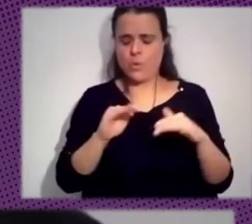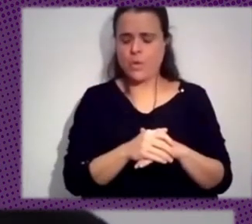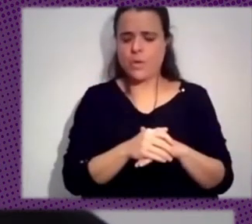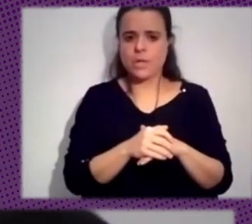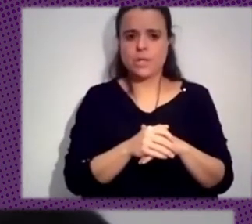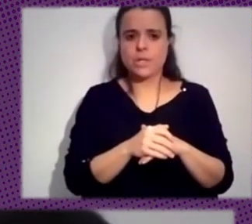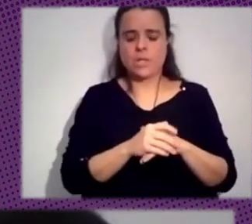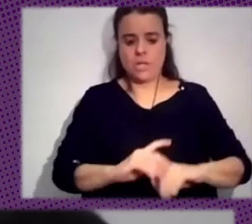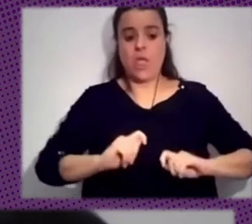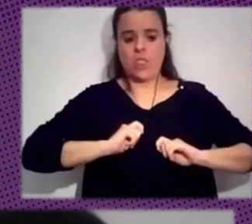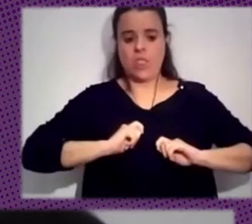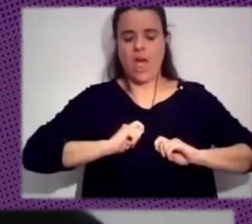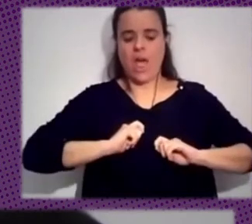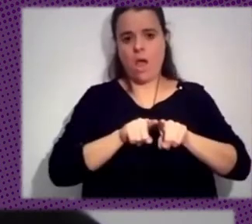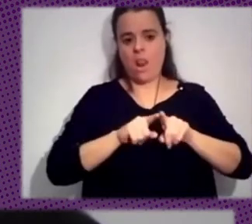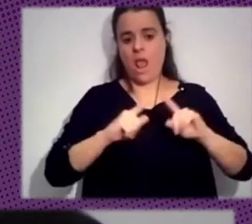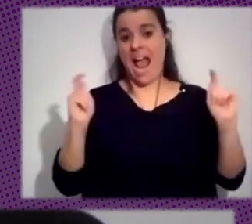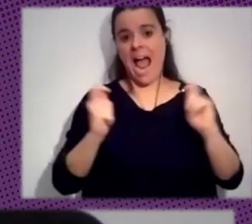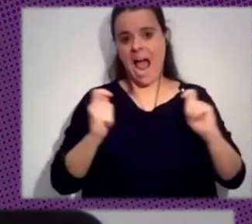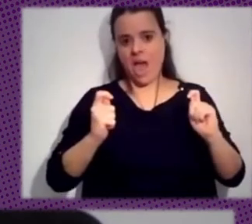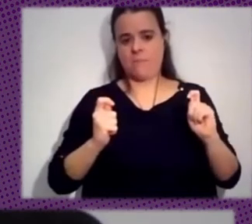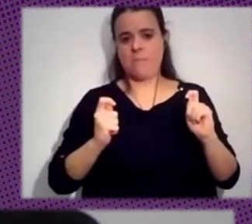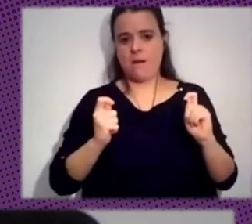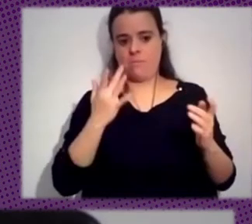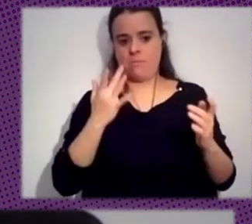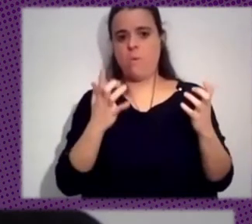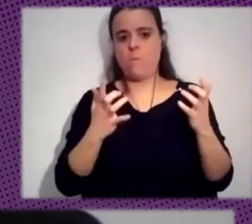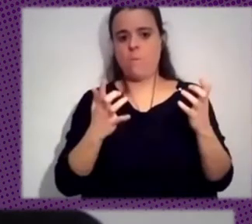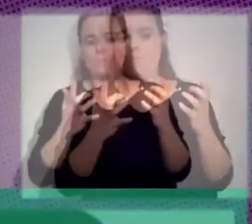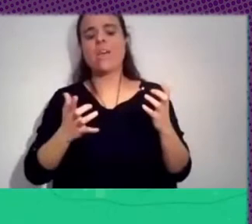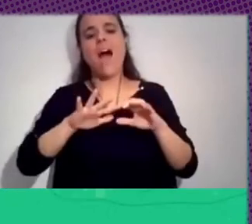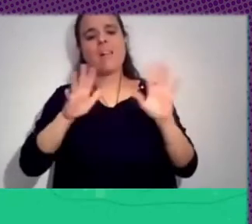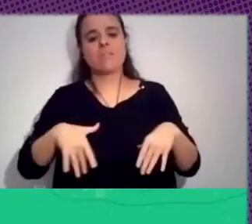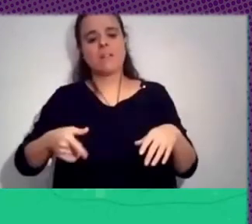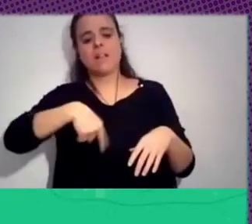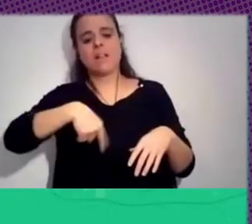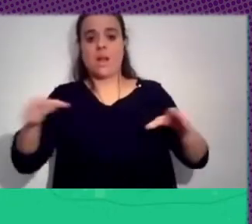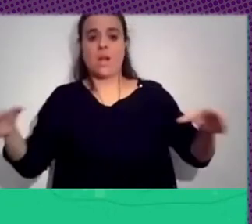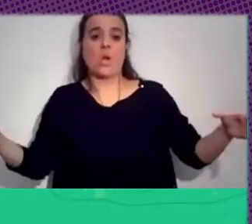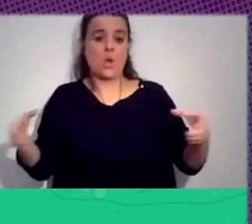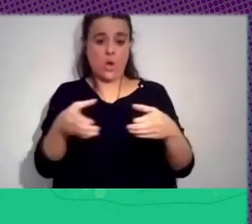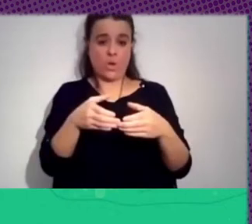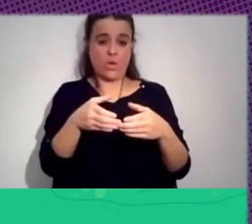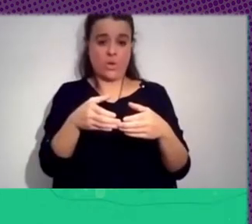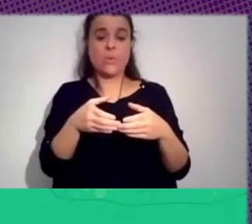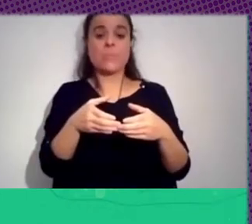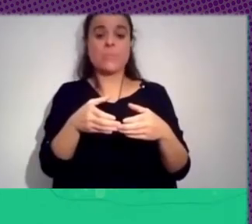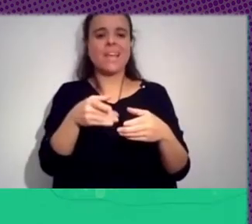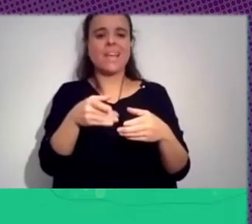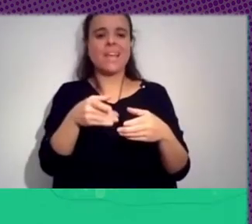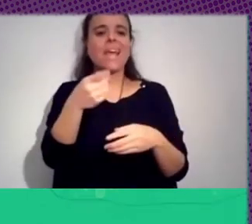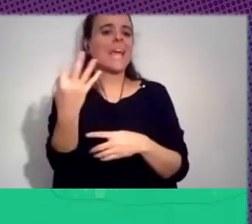alarmaron y nos hicieron unirnos para sacar una idea, que es esto de la arregladura. Que no es más que un llamamiento que hicimos